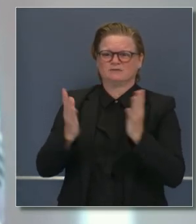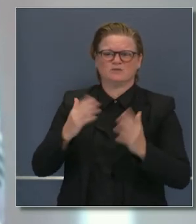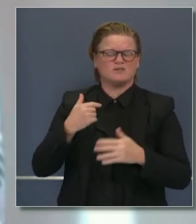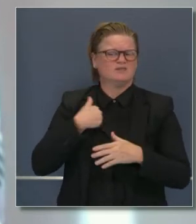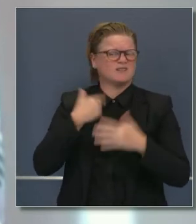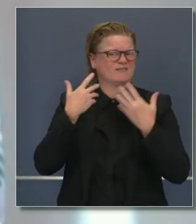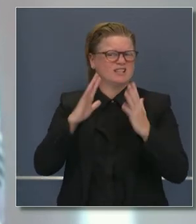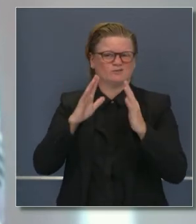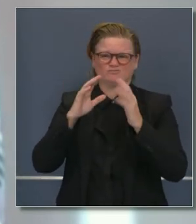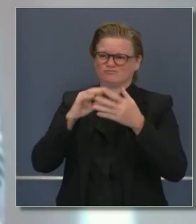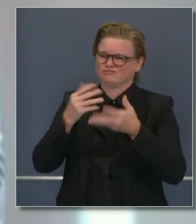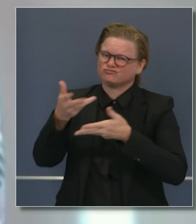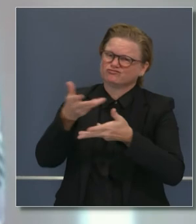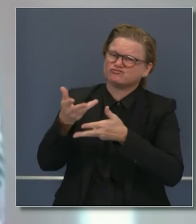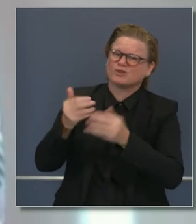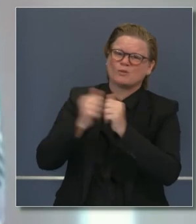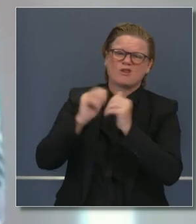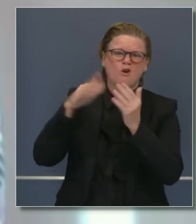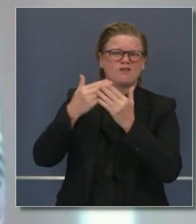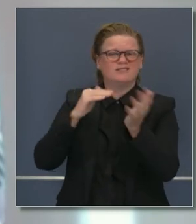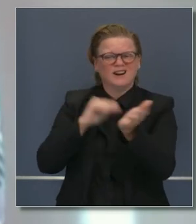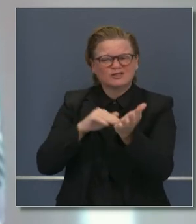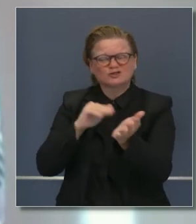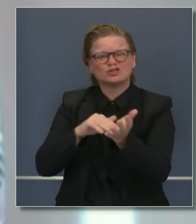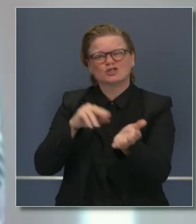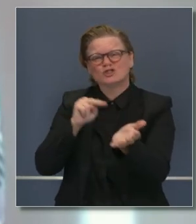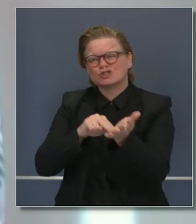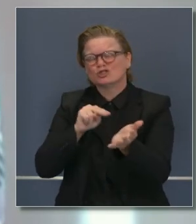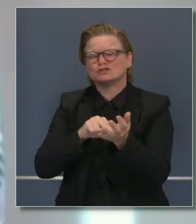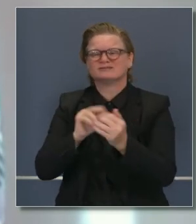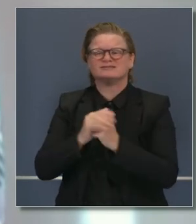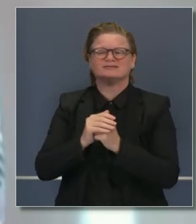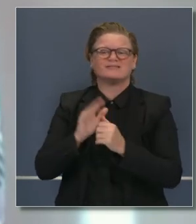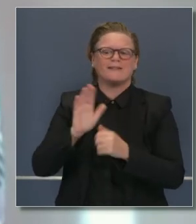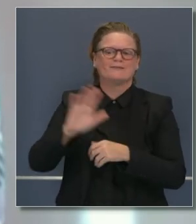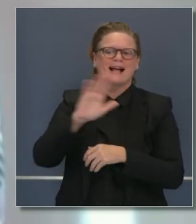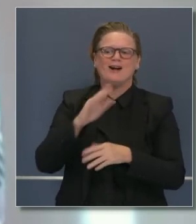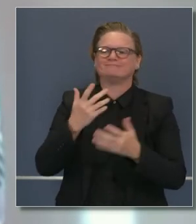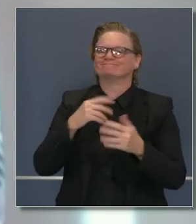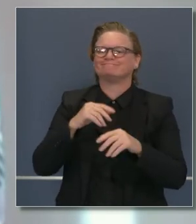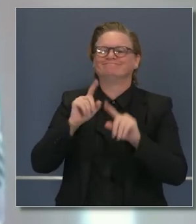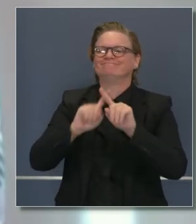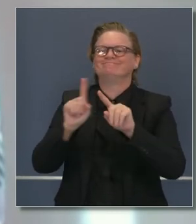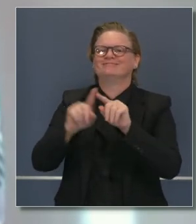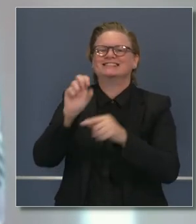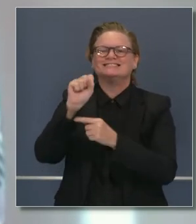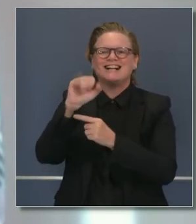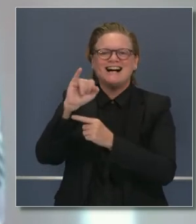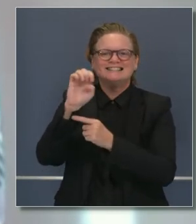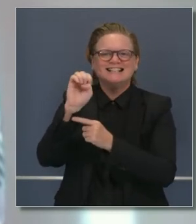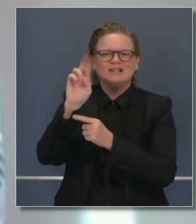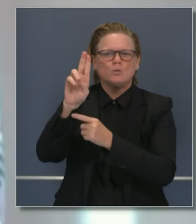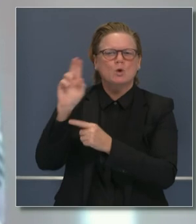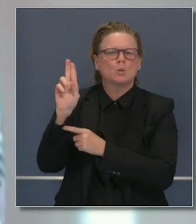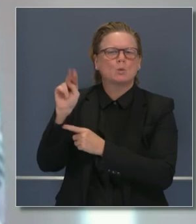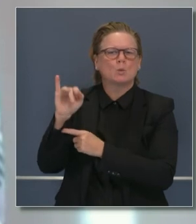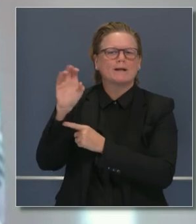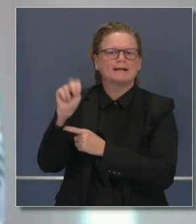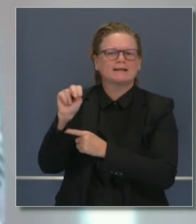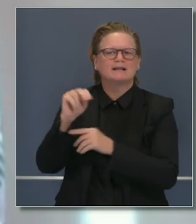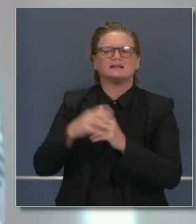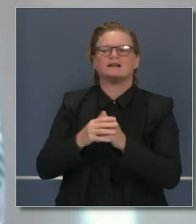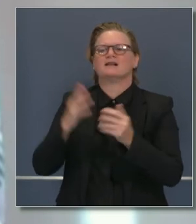miembros de la Asociación de Trabajadores Médicos, ICLU, Asociación de Enfermeras de California,